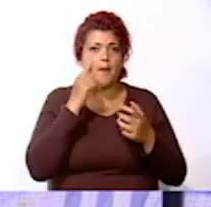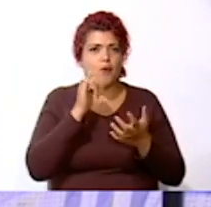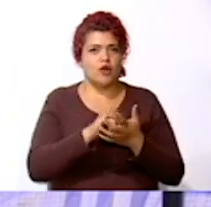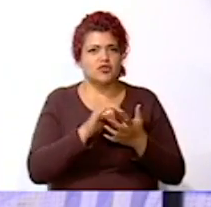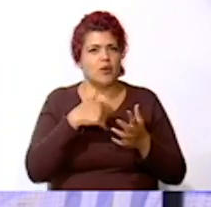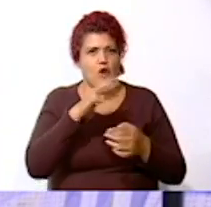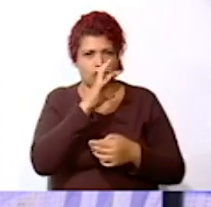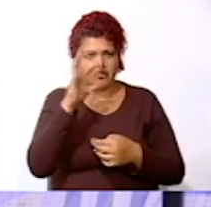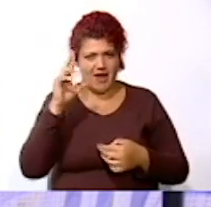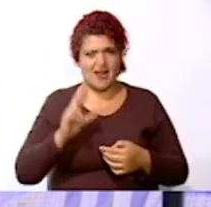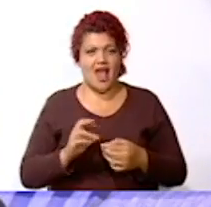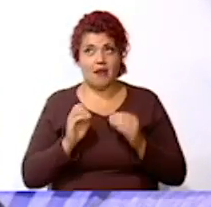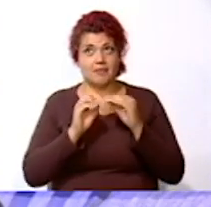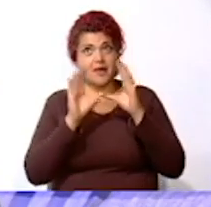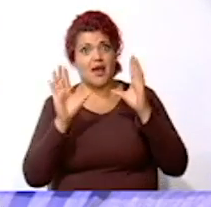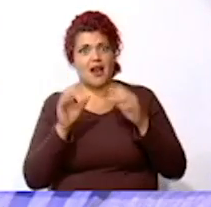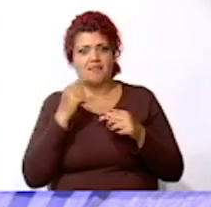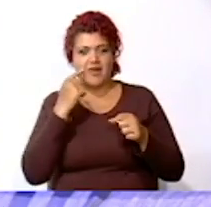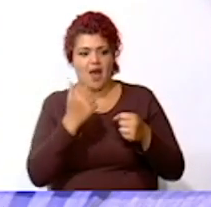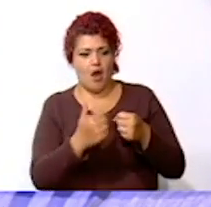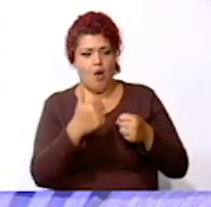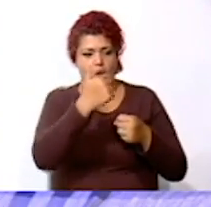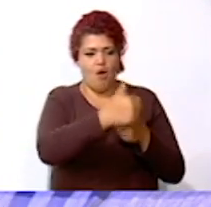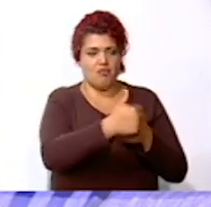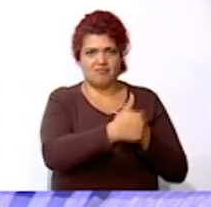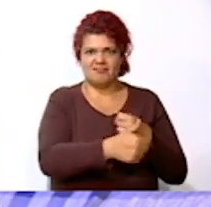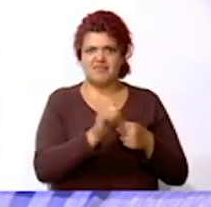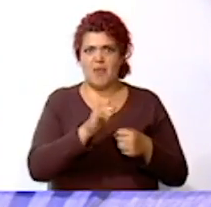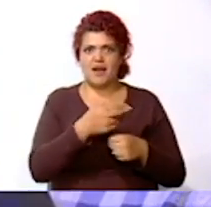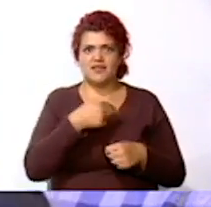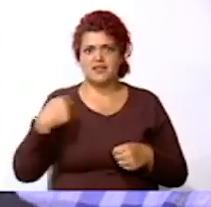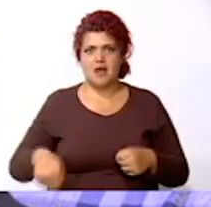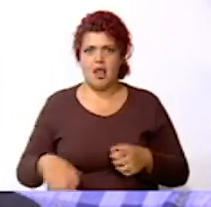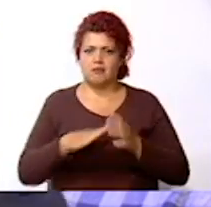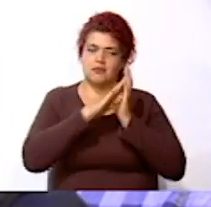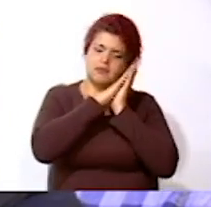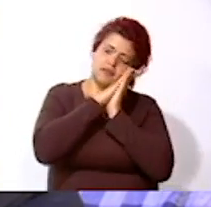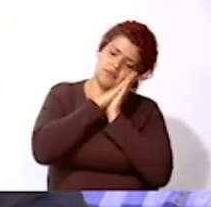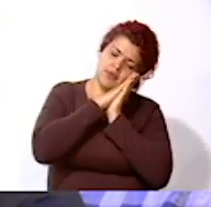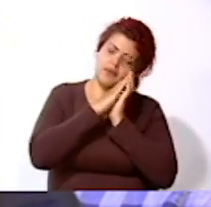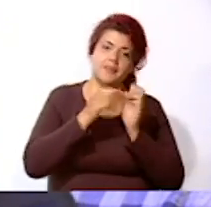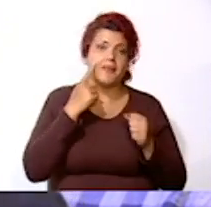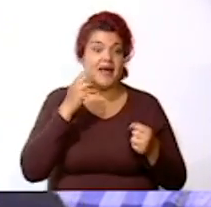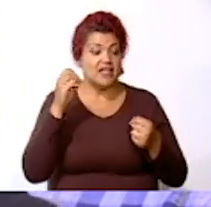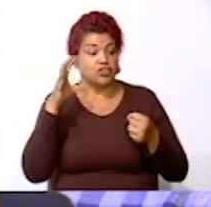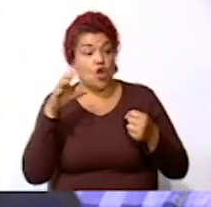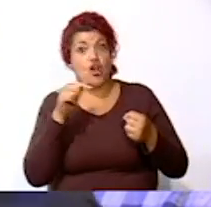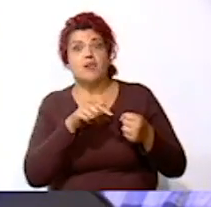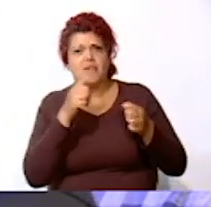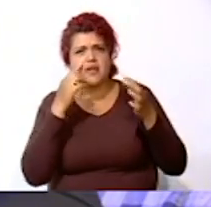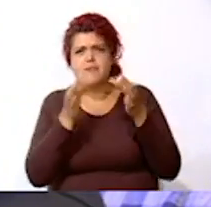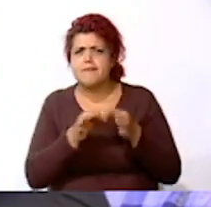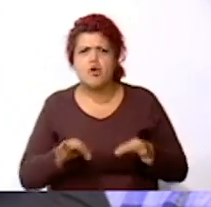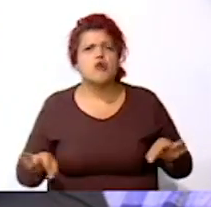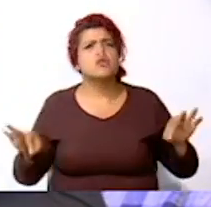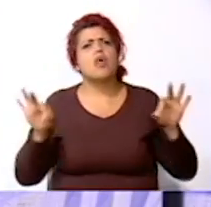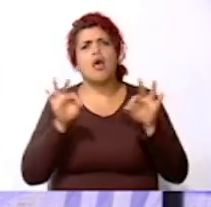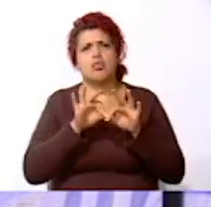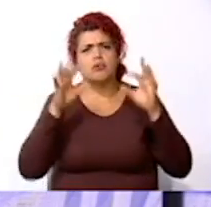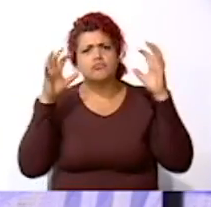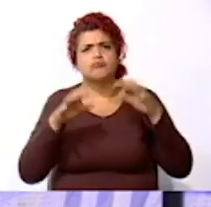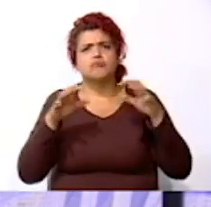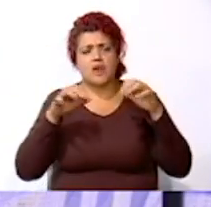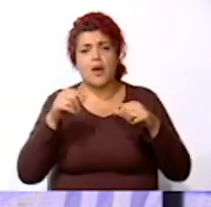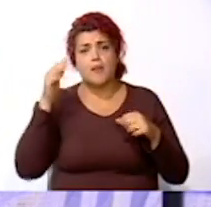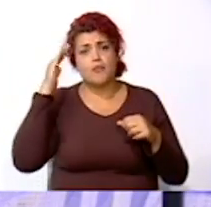en Costa Rica es de día, al otro lado, en China, están durmiendo. El sol también tiene un papel importante en la lluvia.